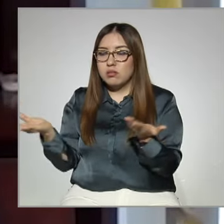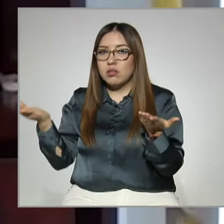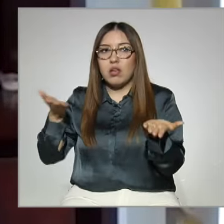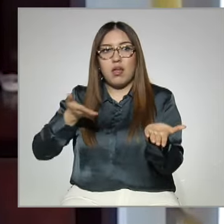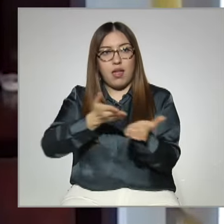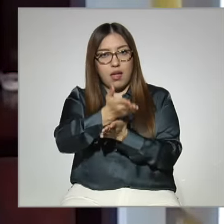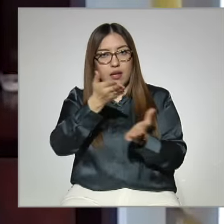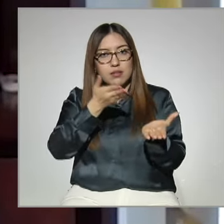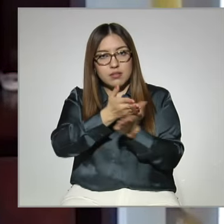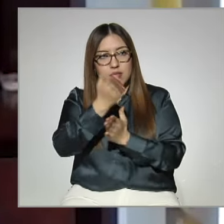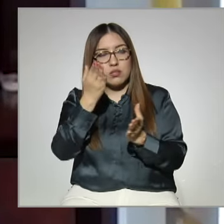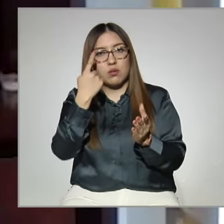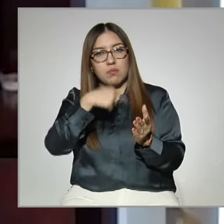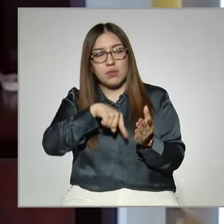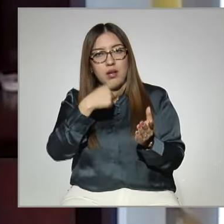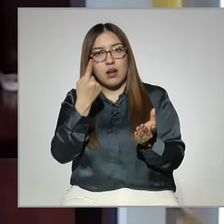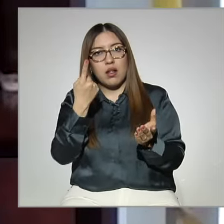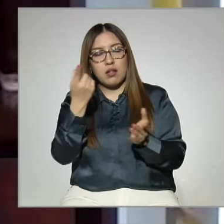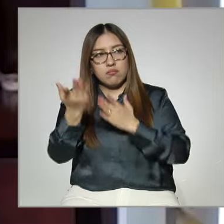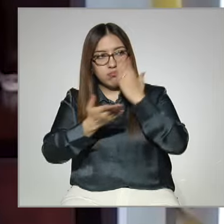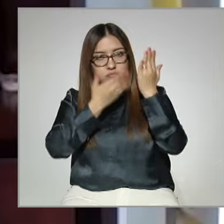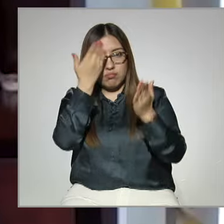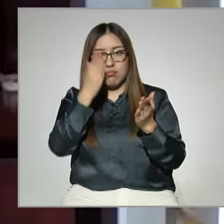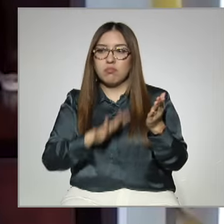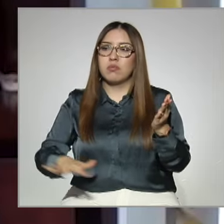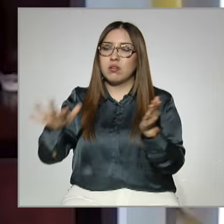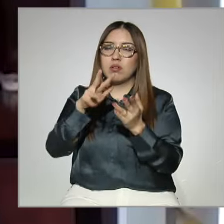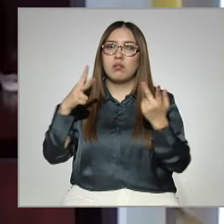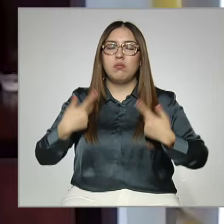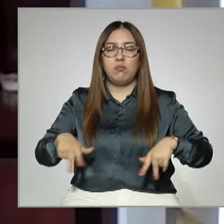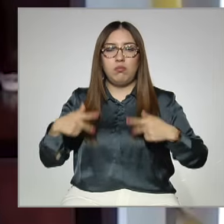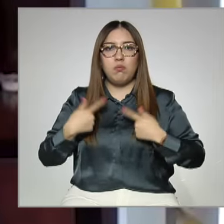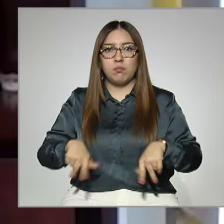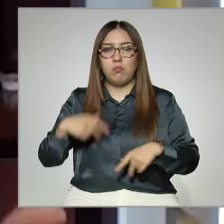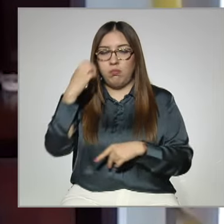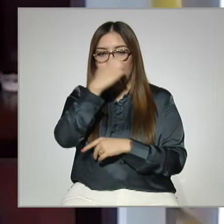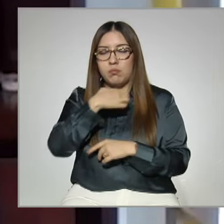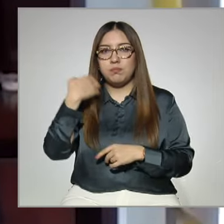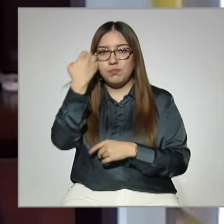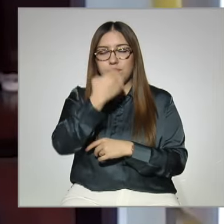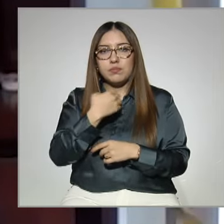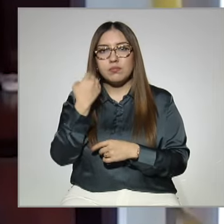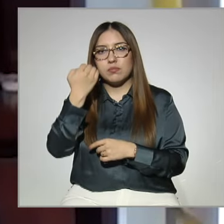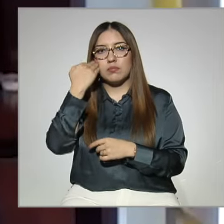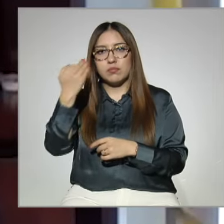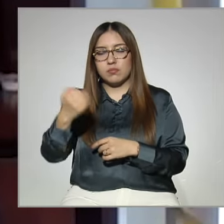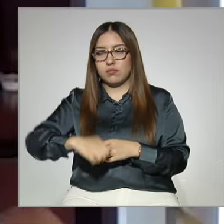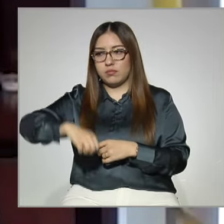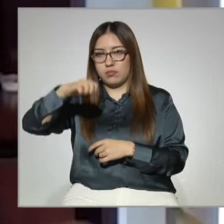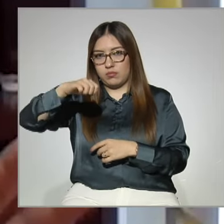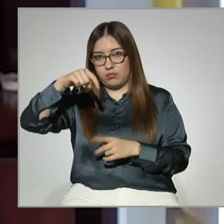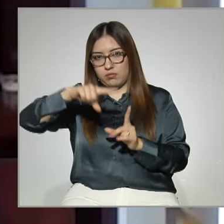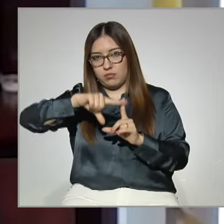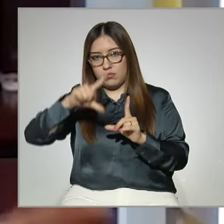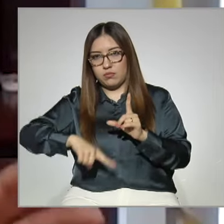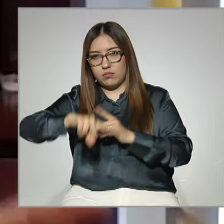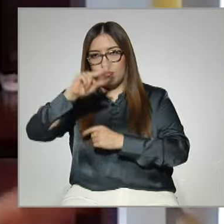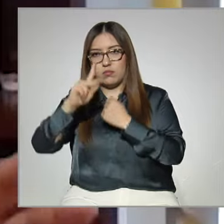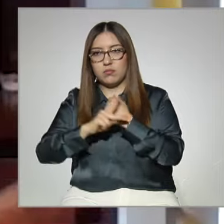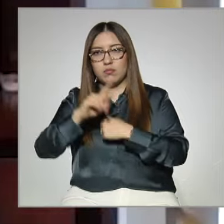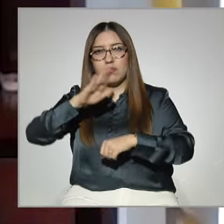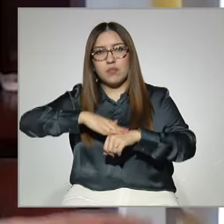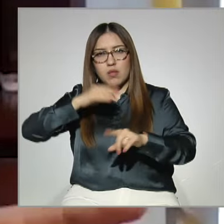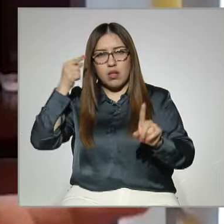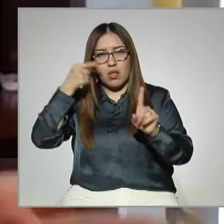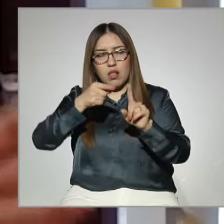permanencia de la población en edad escolar en el país, en específico la población